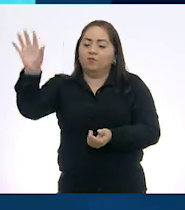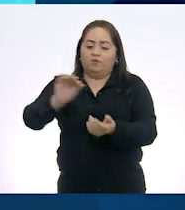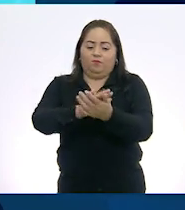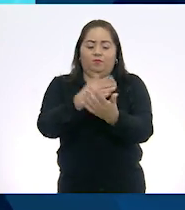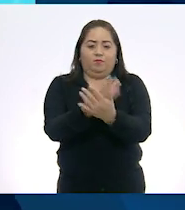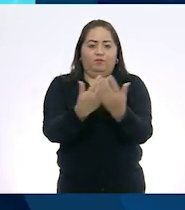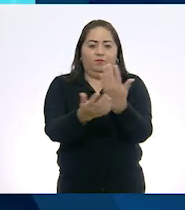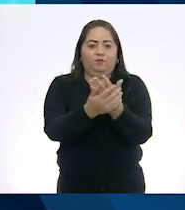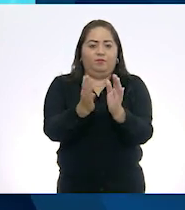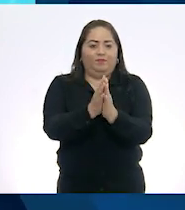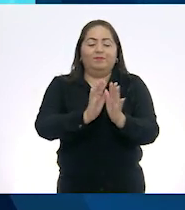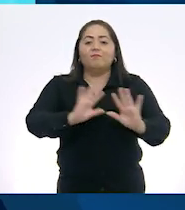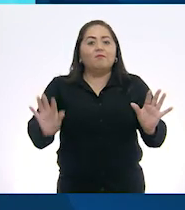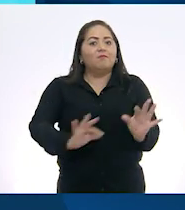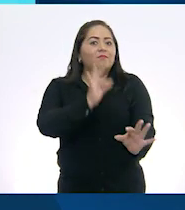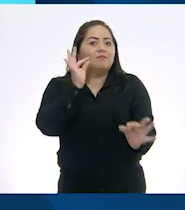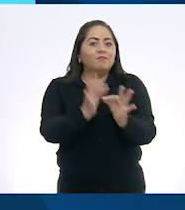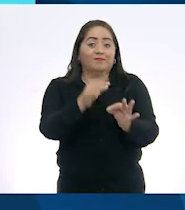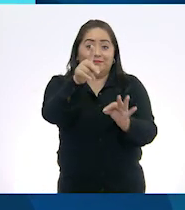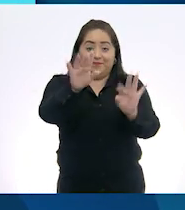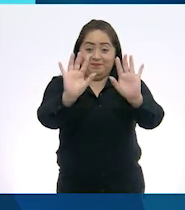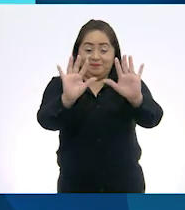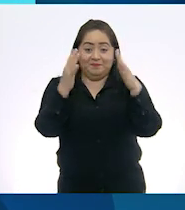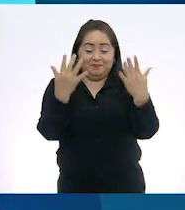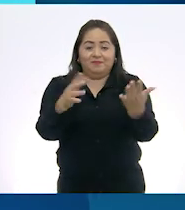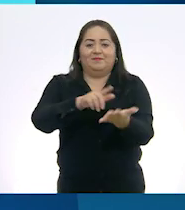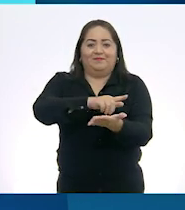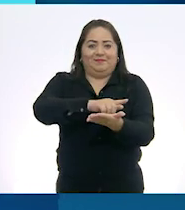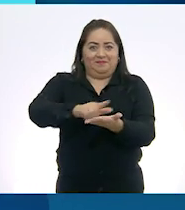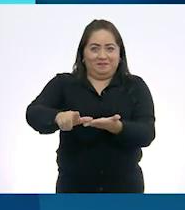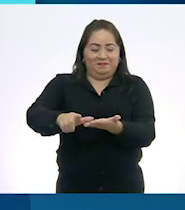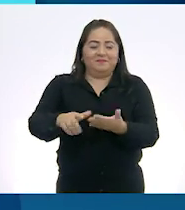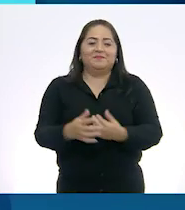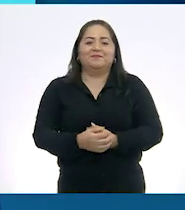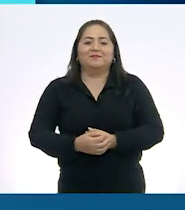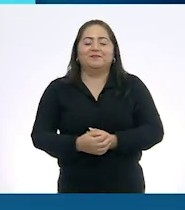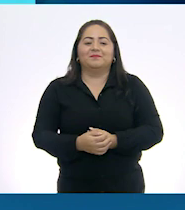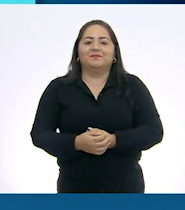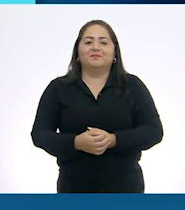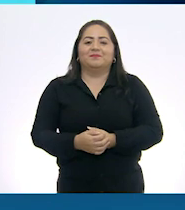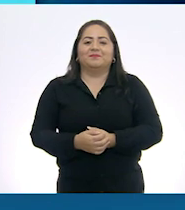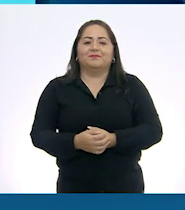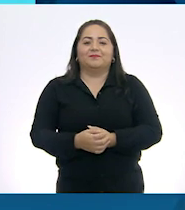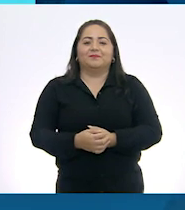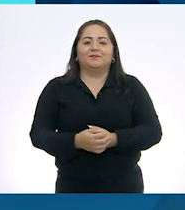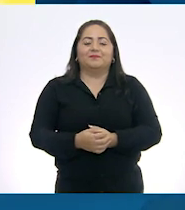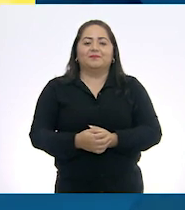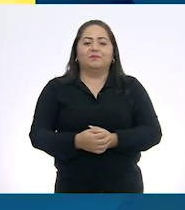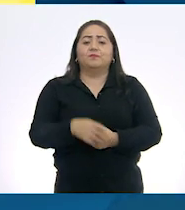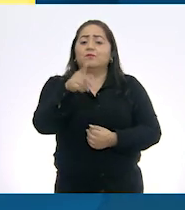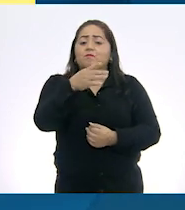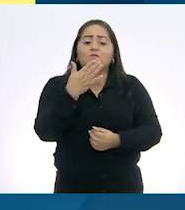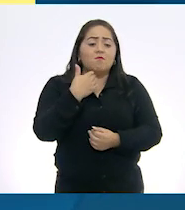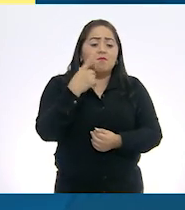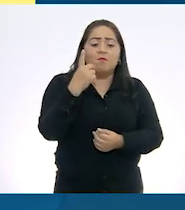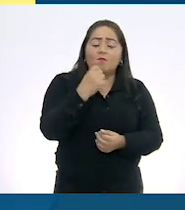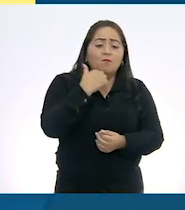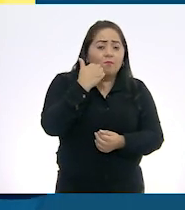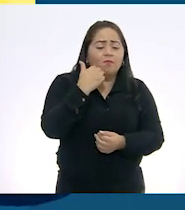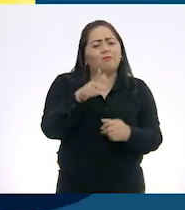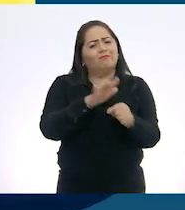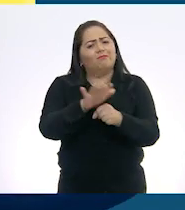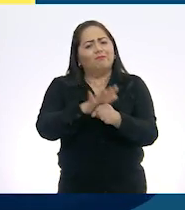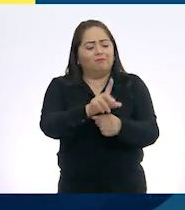Sécalas con una toalla. ¡Y listo! Tus manos están limpias. Si no tienes agua y